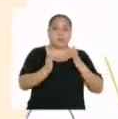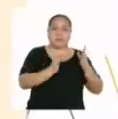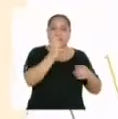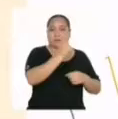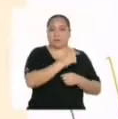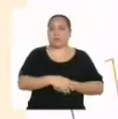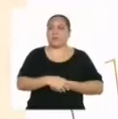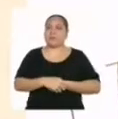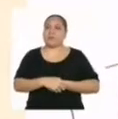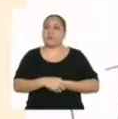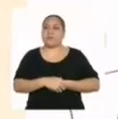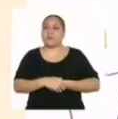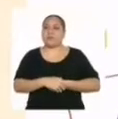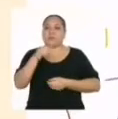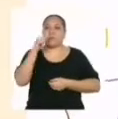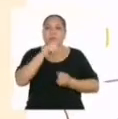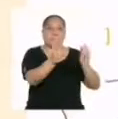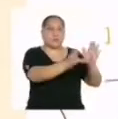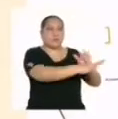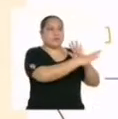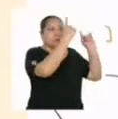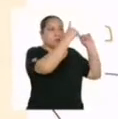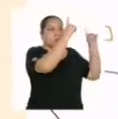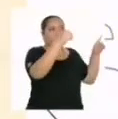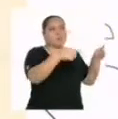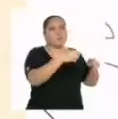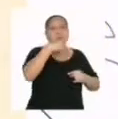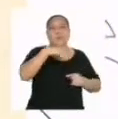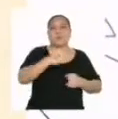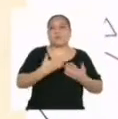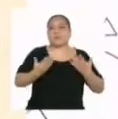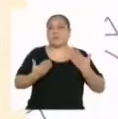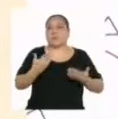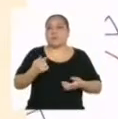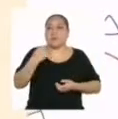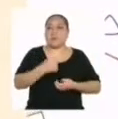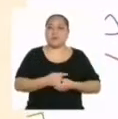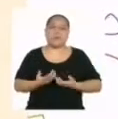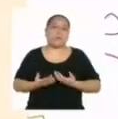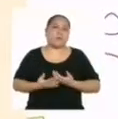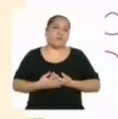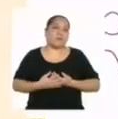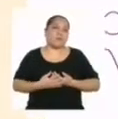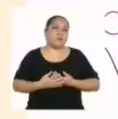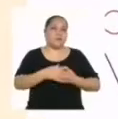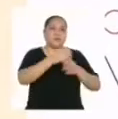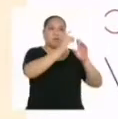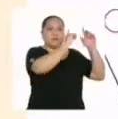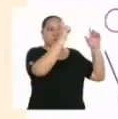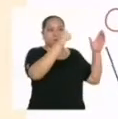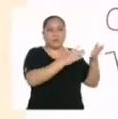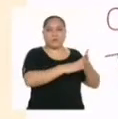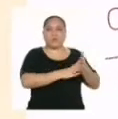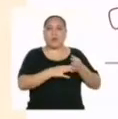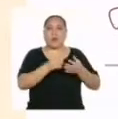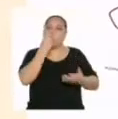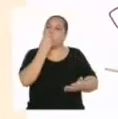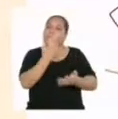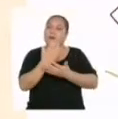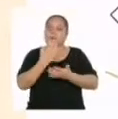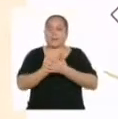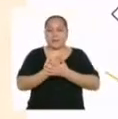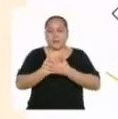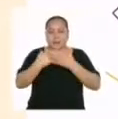elaboración. El periódico mural puede ser un espacio formidable de creación